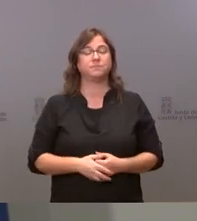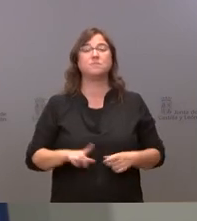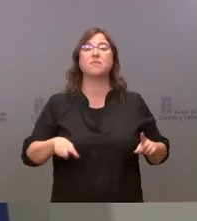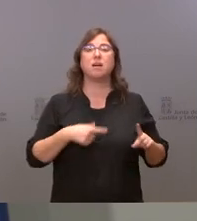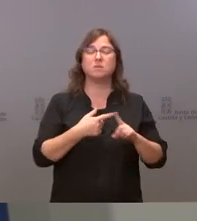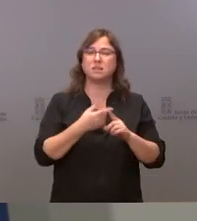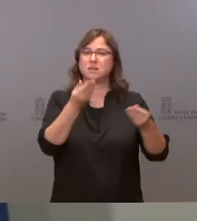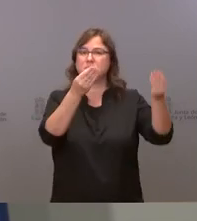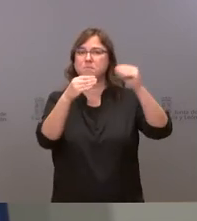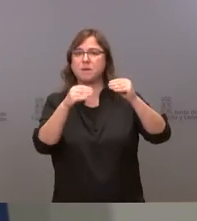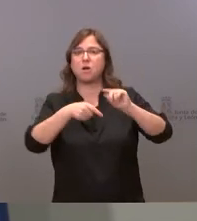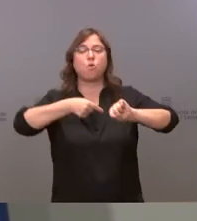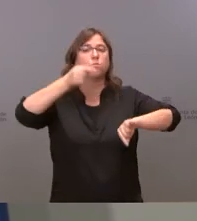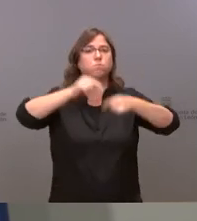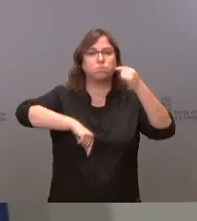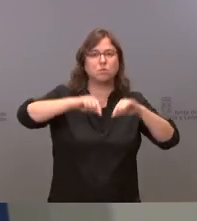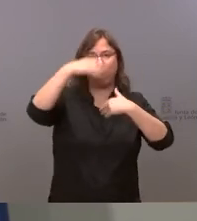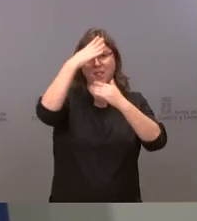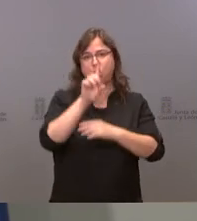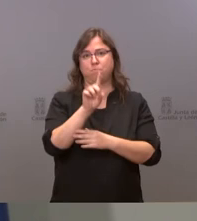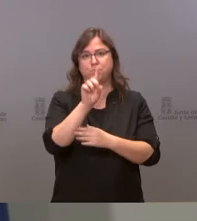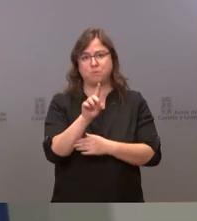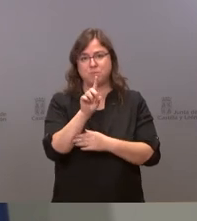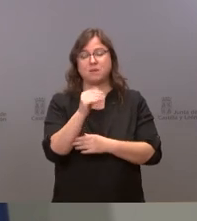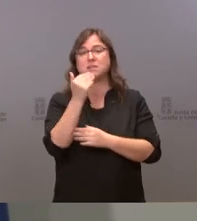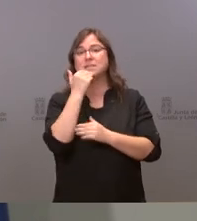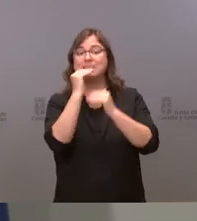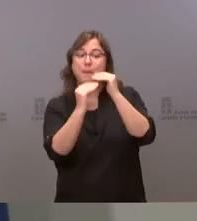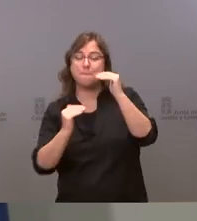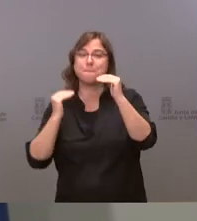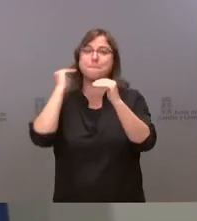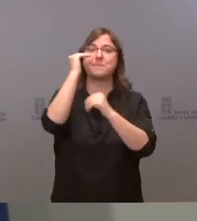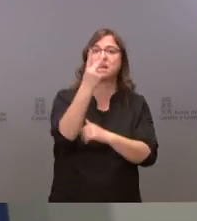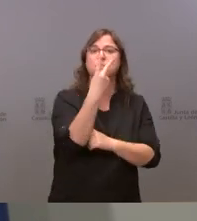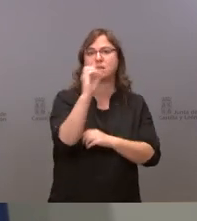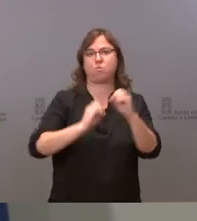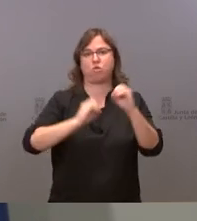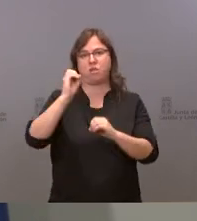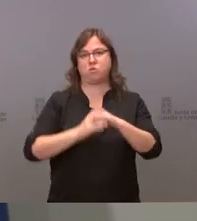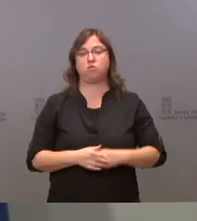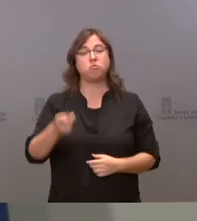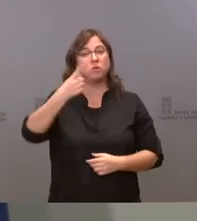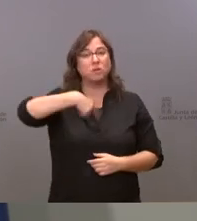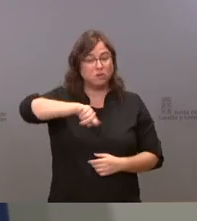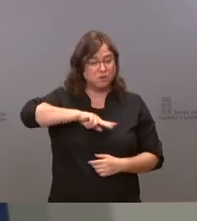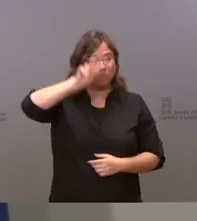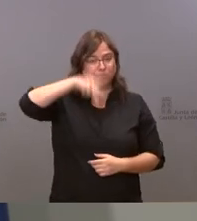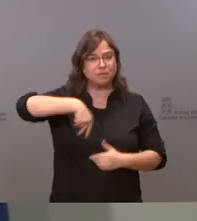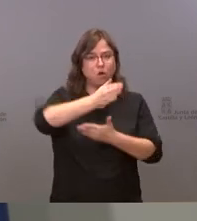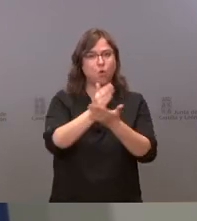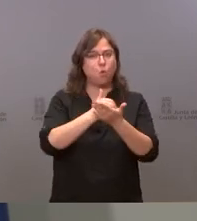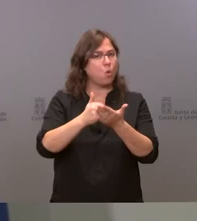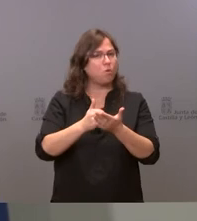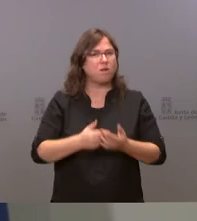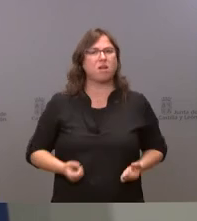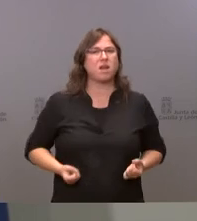incrementando el presupuesto de atención primaria superando el 20% somos la comunidad autónoma que mayor porcentaje de gasto